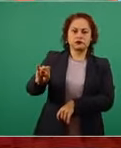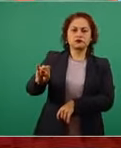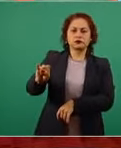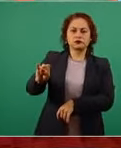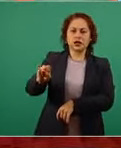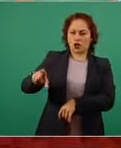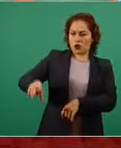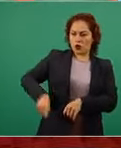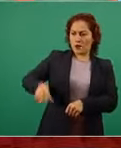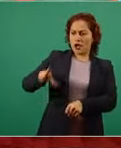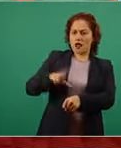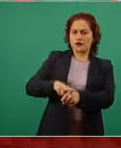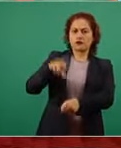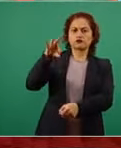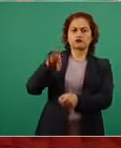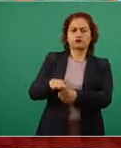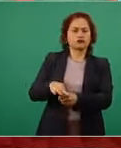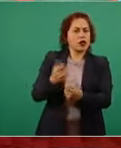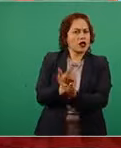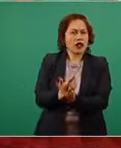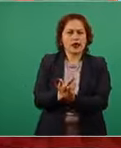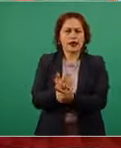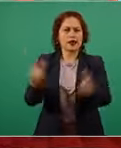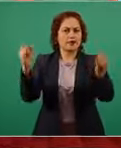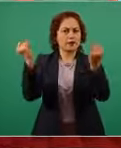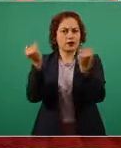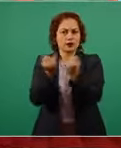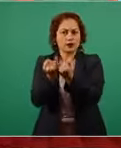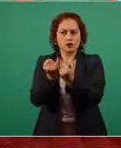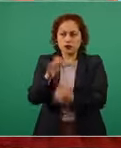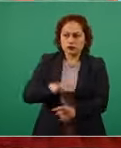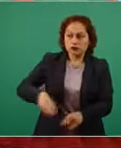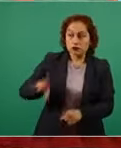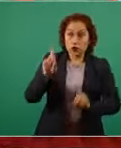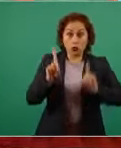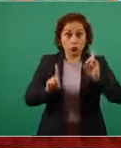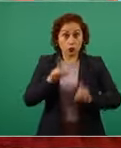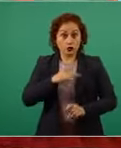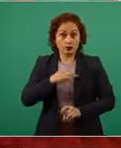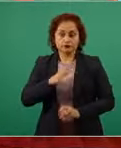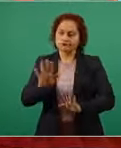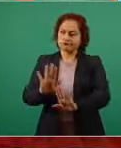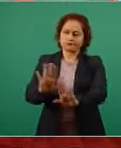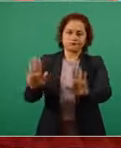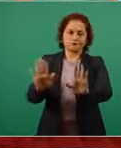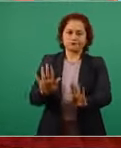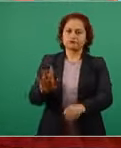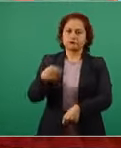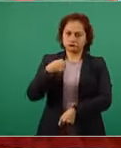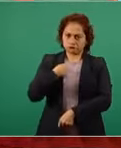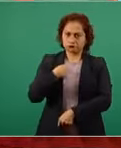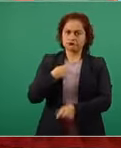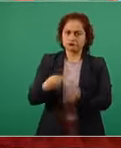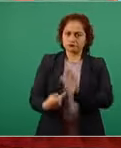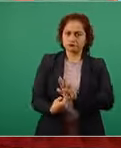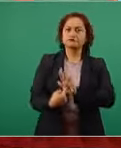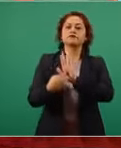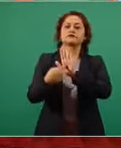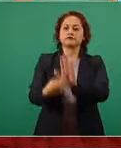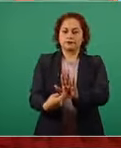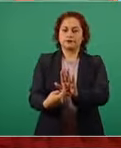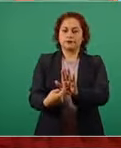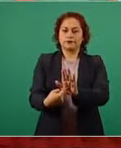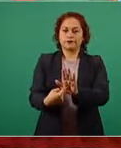gobernador por si hubiese duda y como una prueba más de el proceder